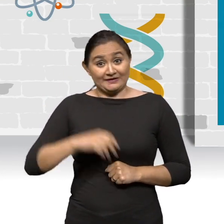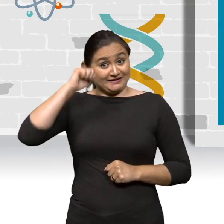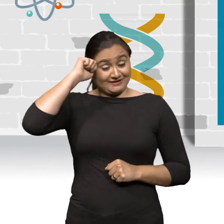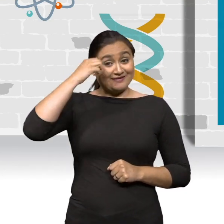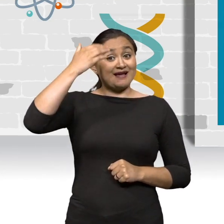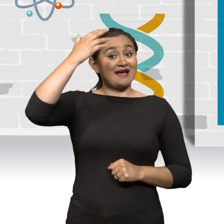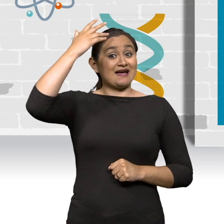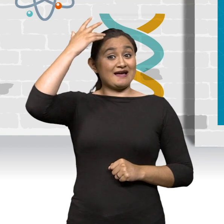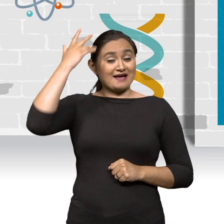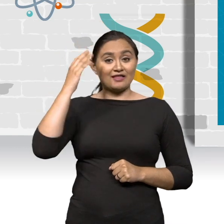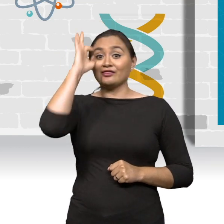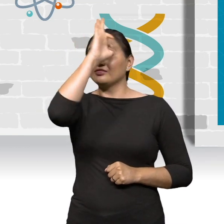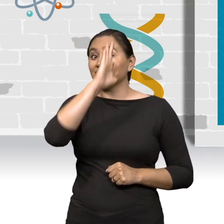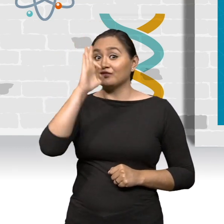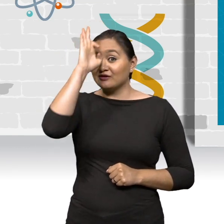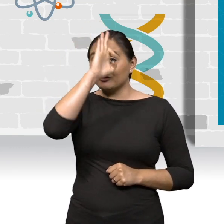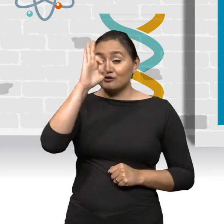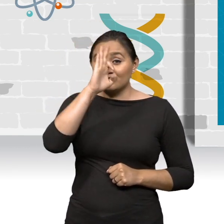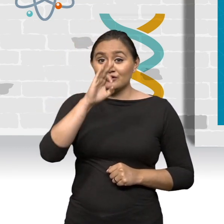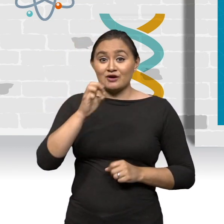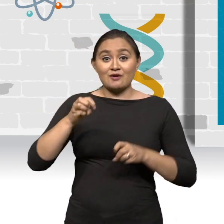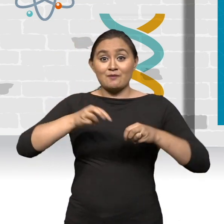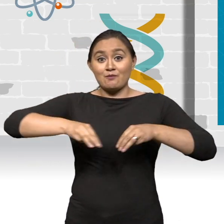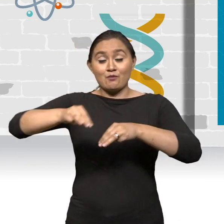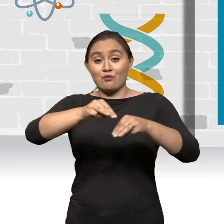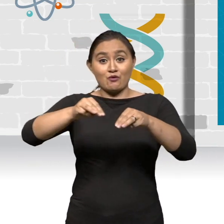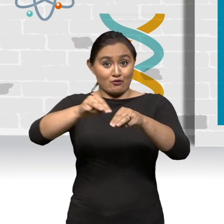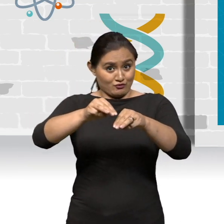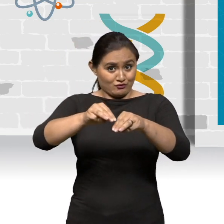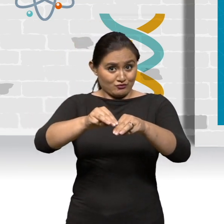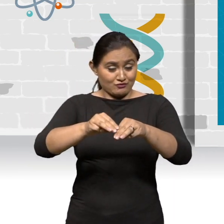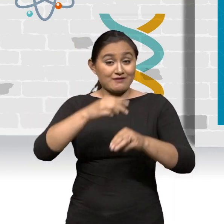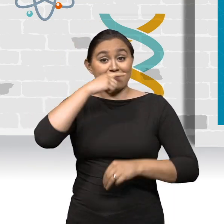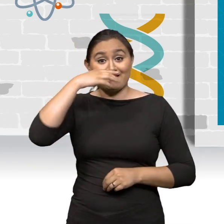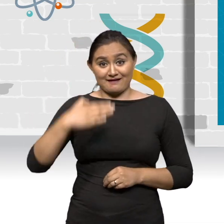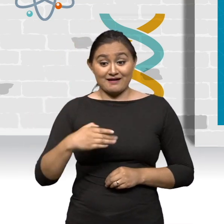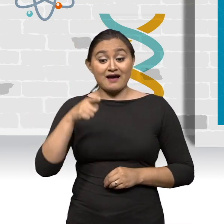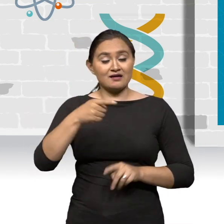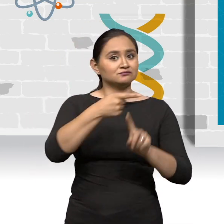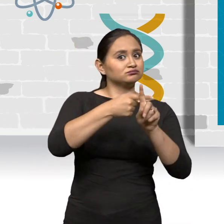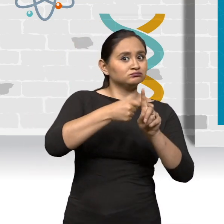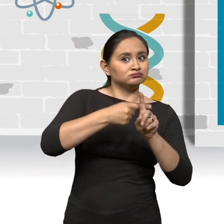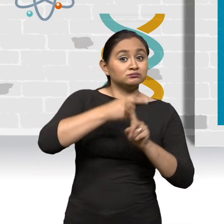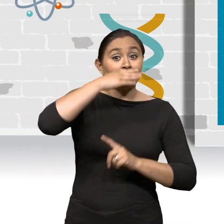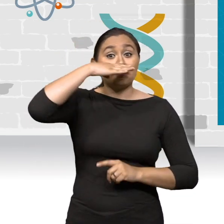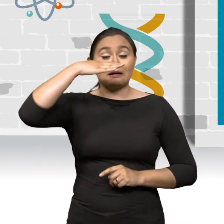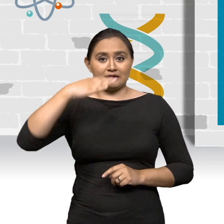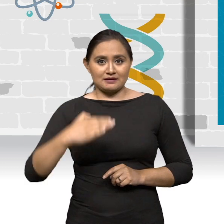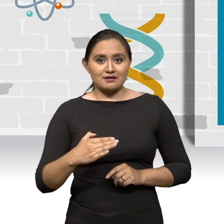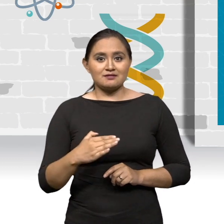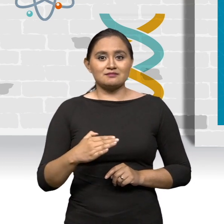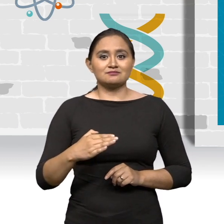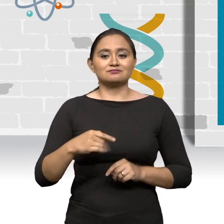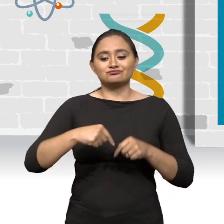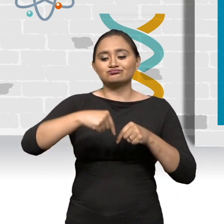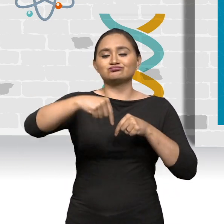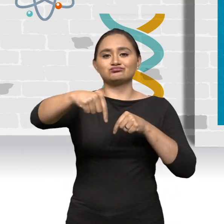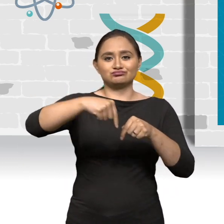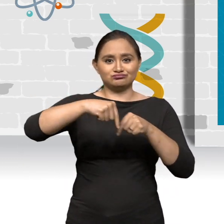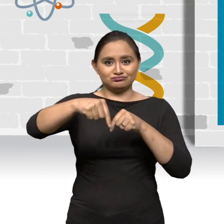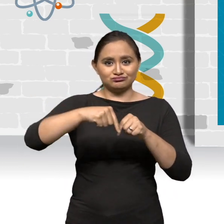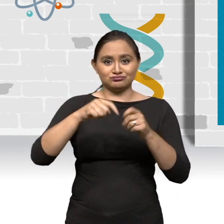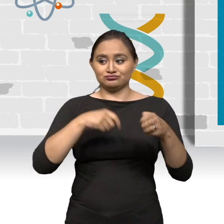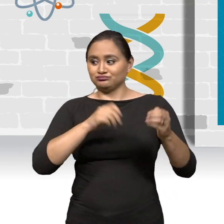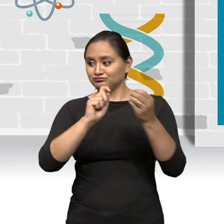Como recordarás, de la teoría cinética molecular de los gases, la temperatura del gas es una medida de la energía cinética de sus